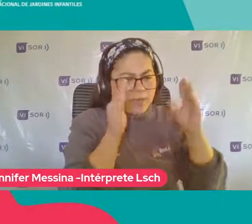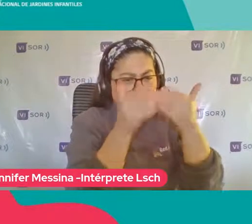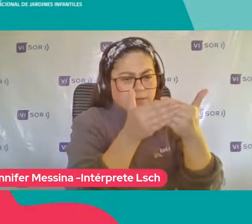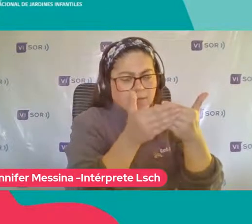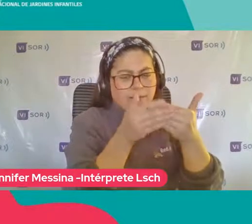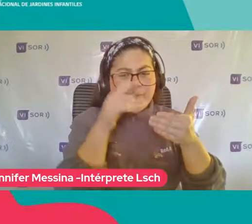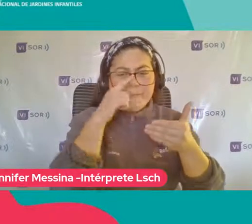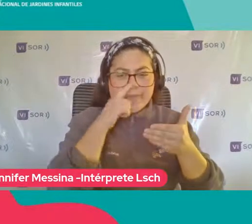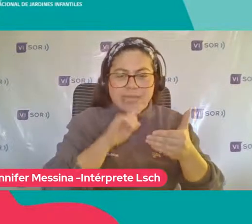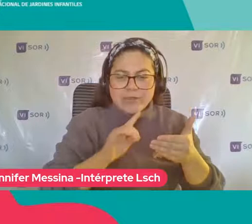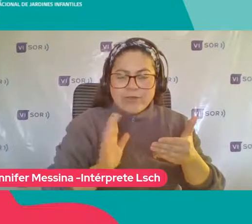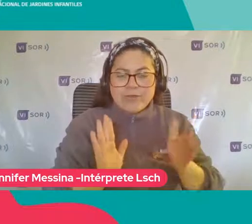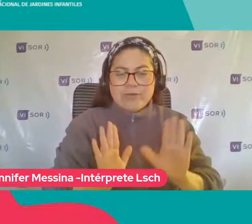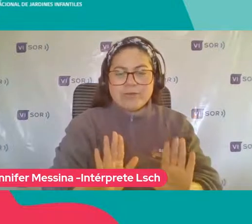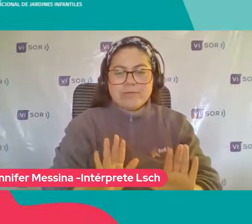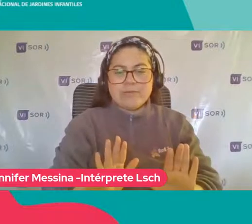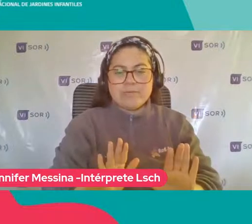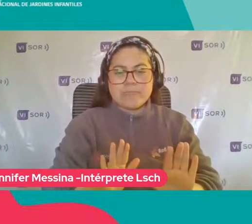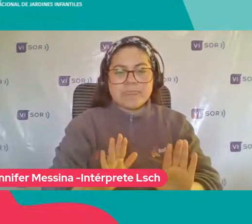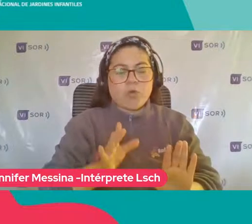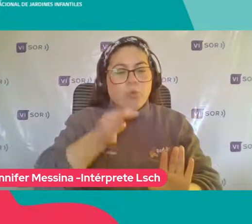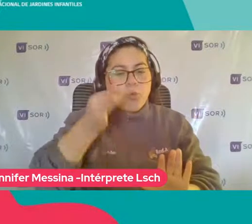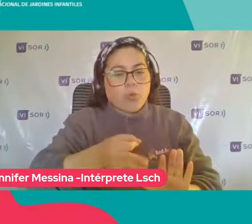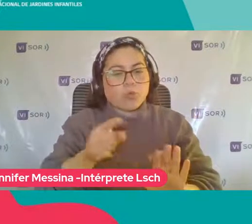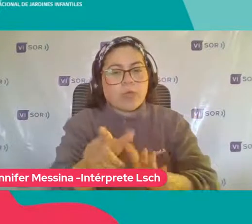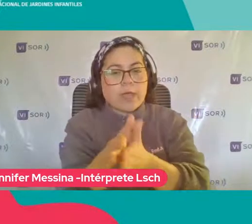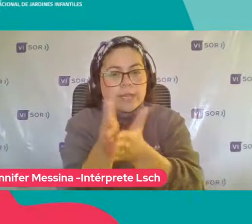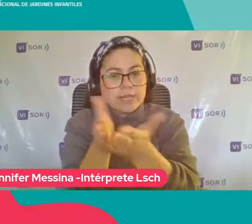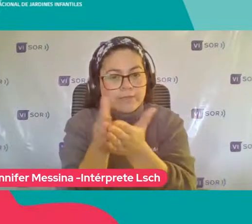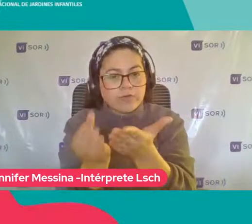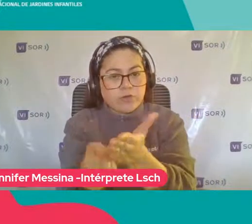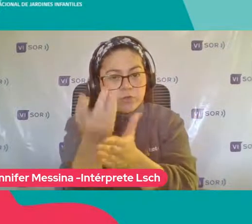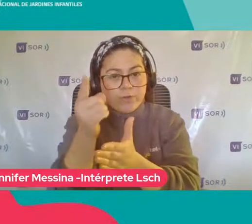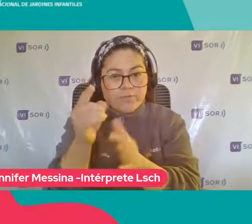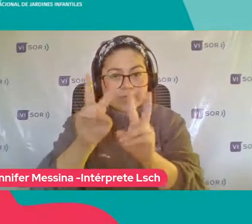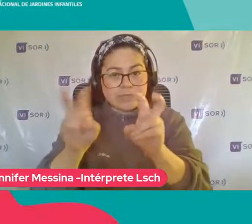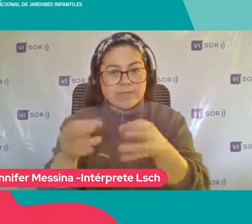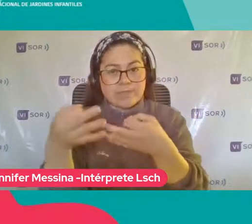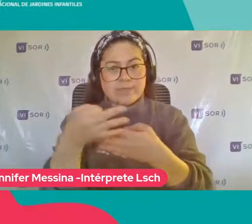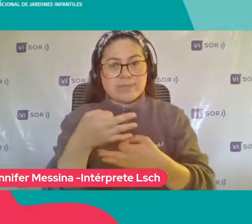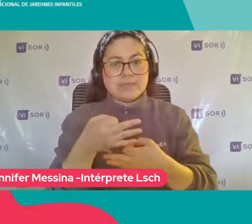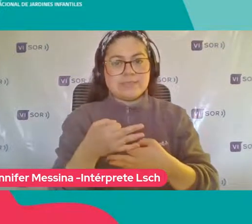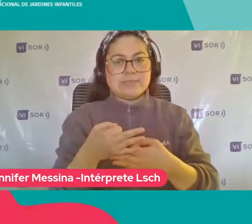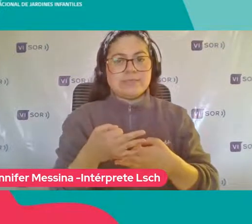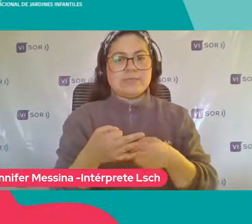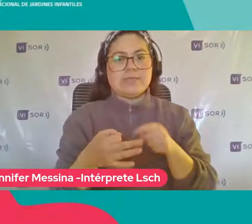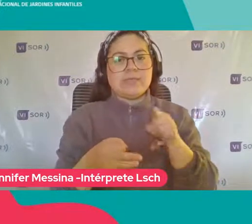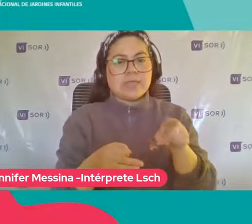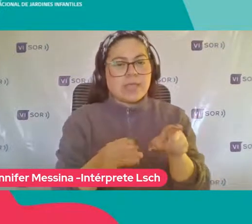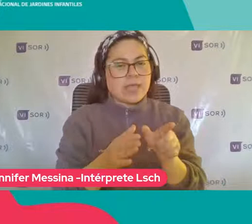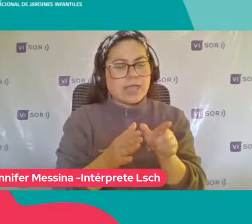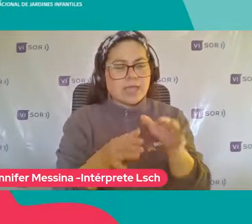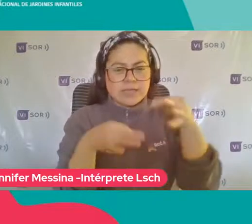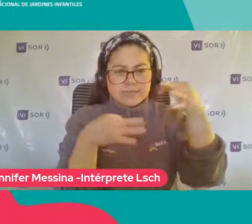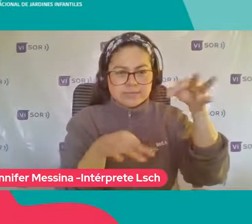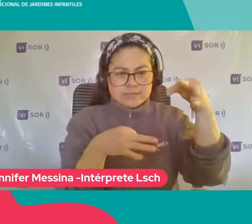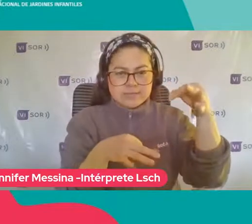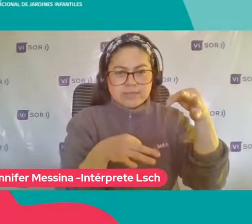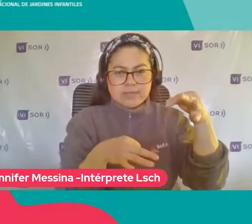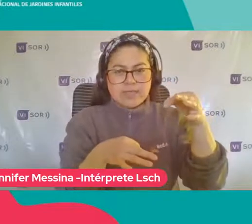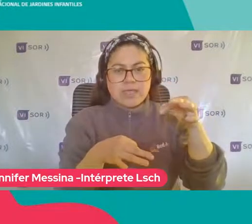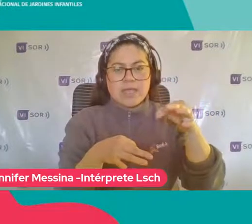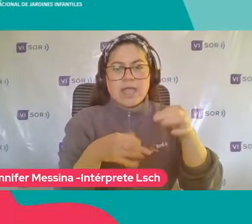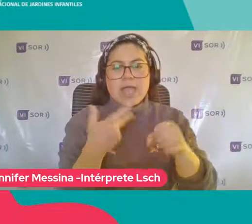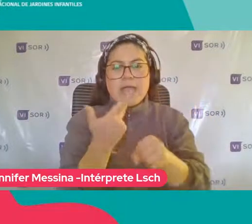¿Qué pasa? Que justamente Han salido investigaciones Que primero Hablan de que El instrumento Es poco específico ¿Por qué? Porque hay características